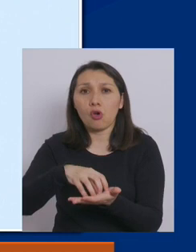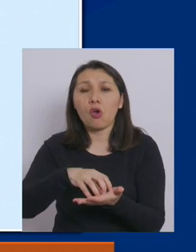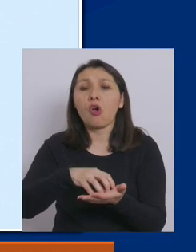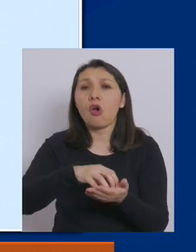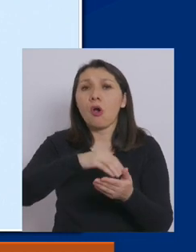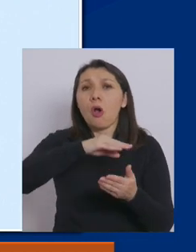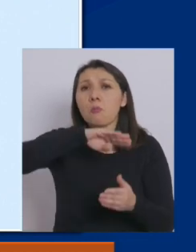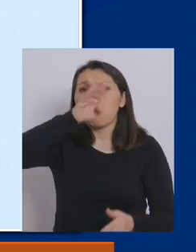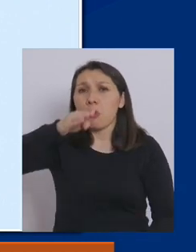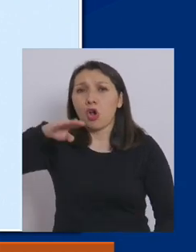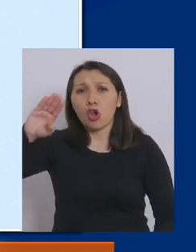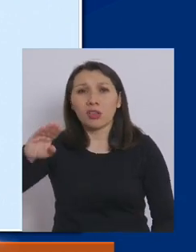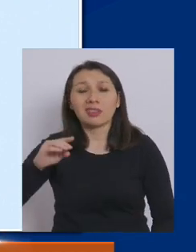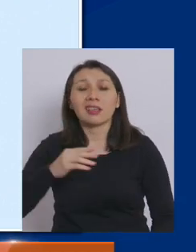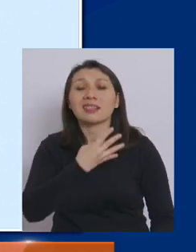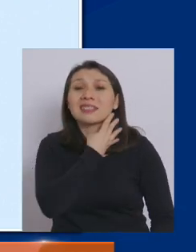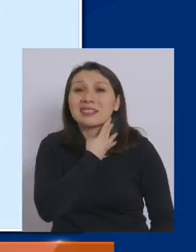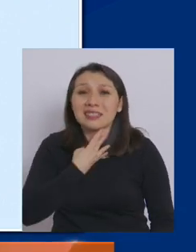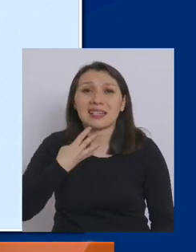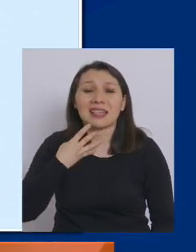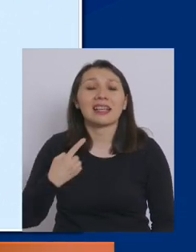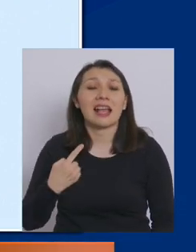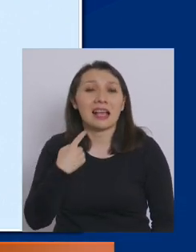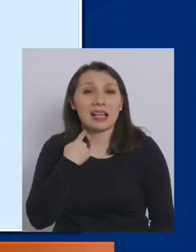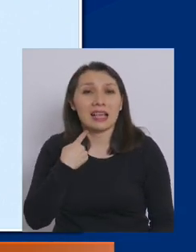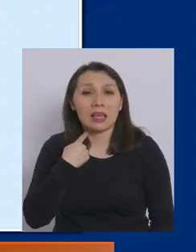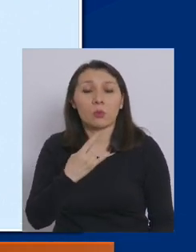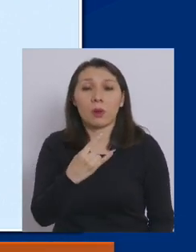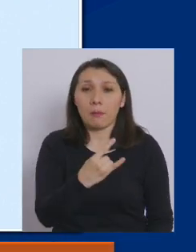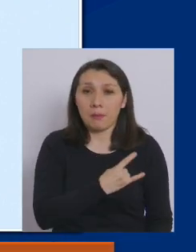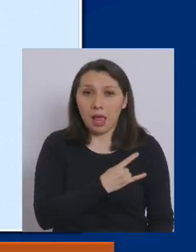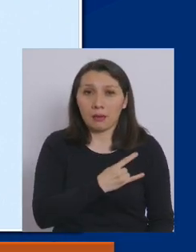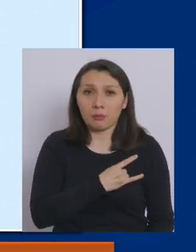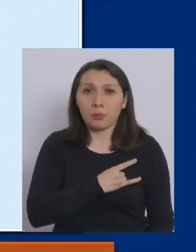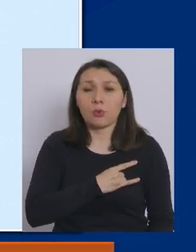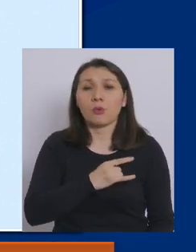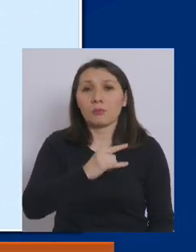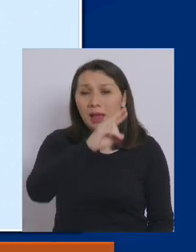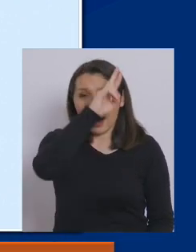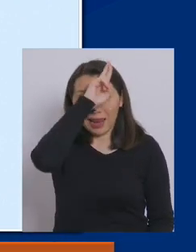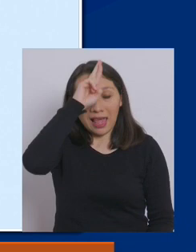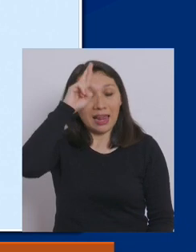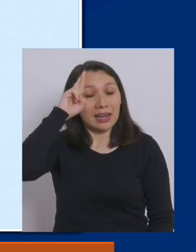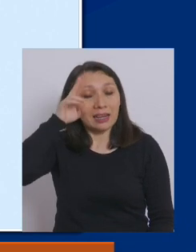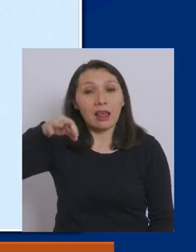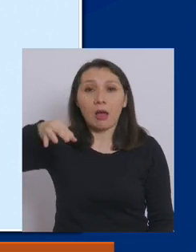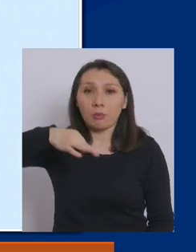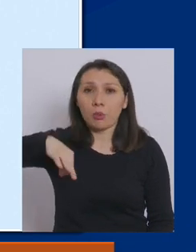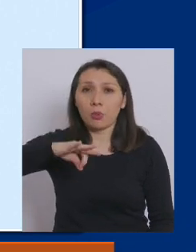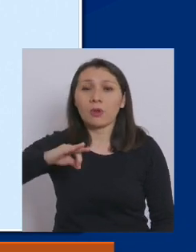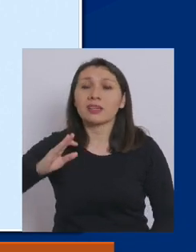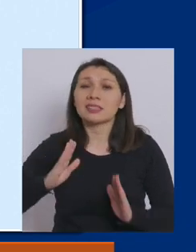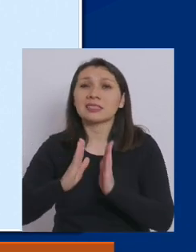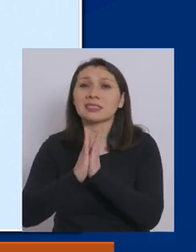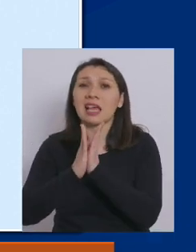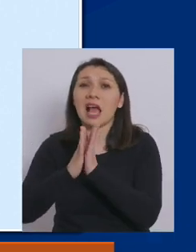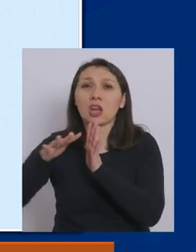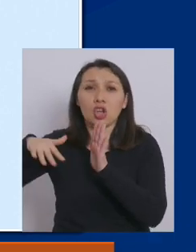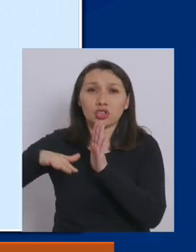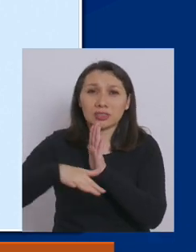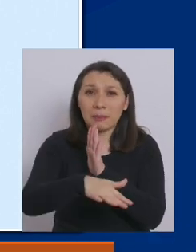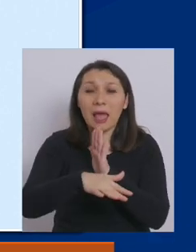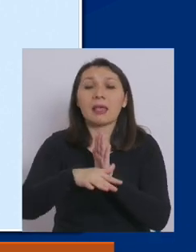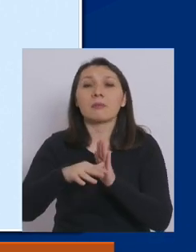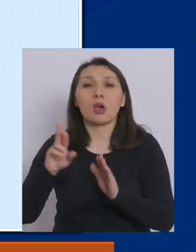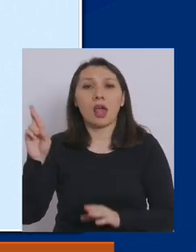Monte, Renca, Quilicura, Maipú, La Reina, Pudahuel, San José de Maipo y Recoleta.